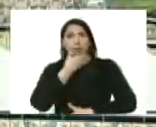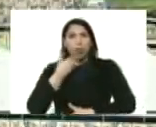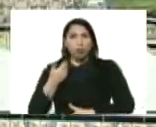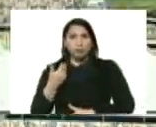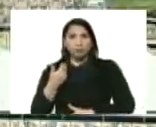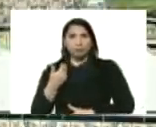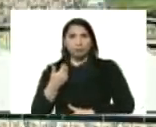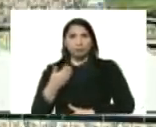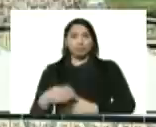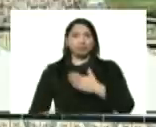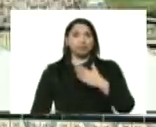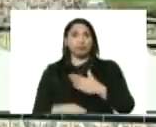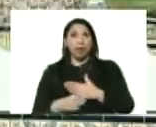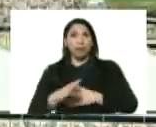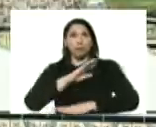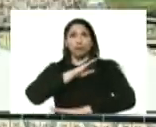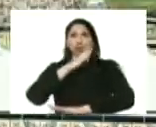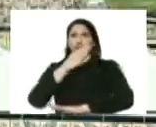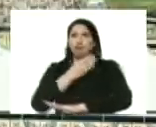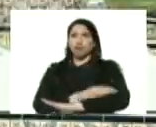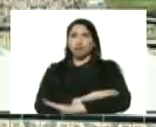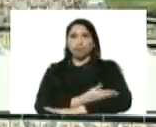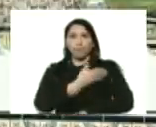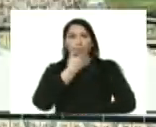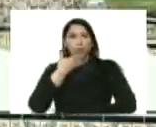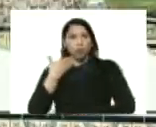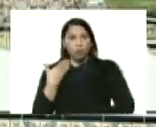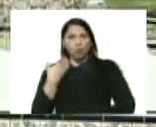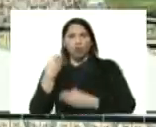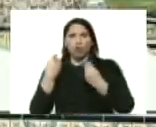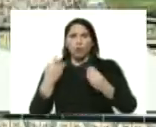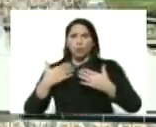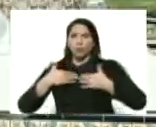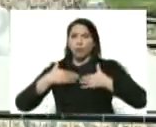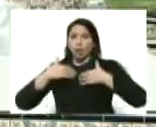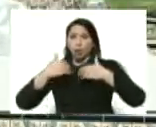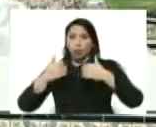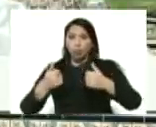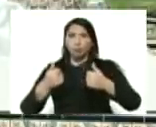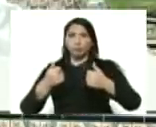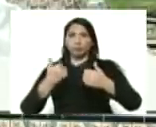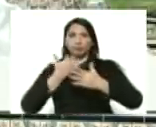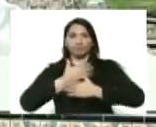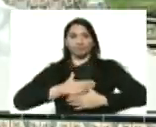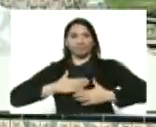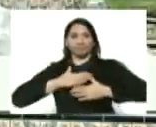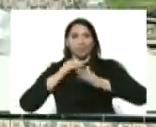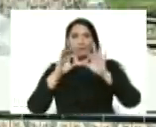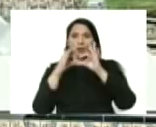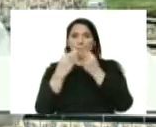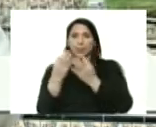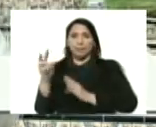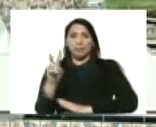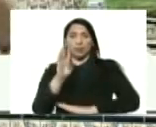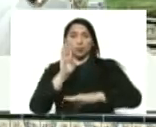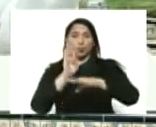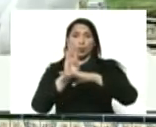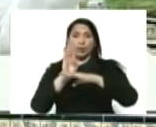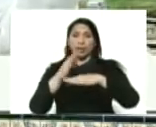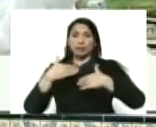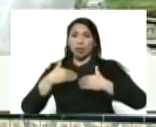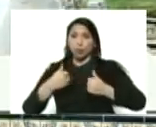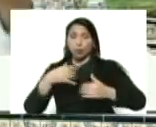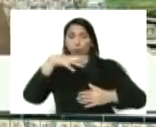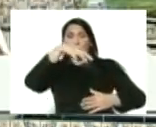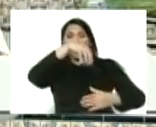y vamos a salir fortalecidos en lo que es la salud de la familia venezolana, cuidar la salud. La